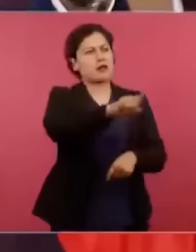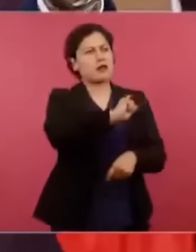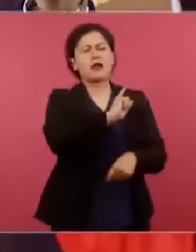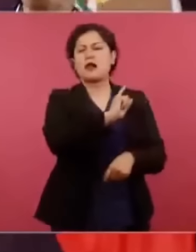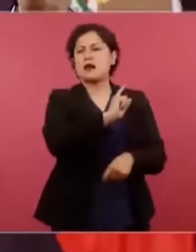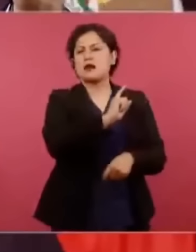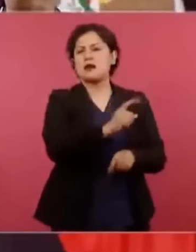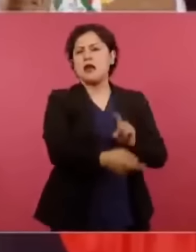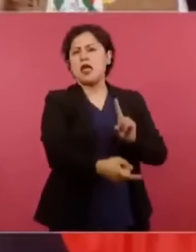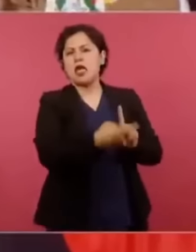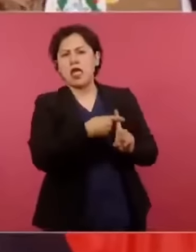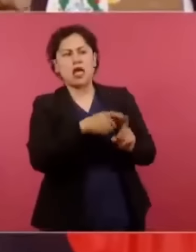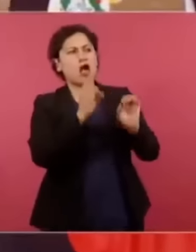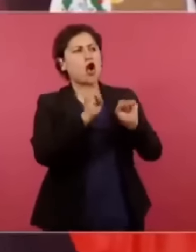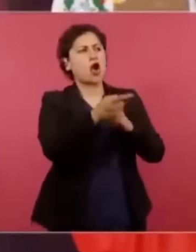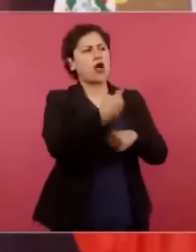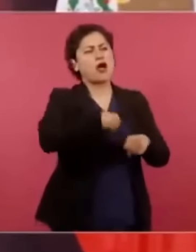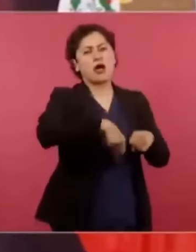callados.